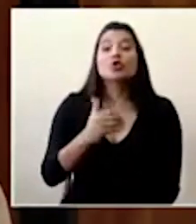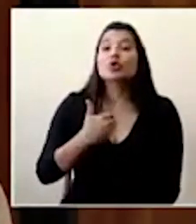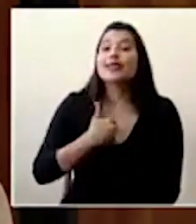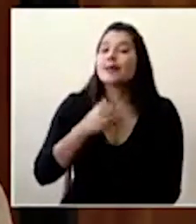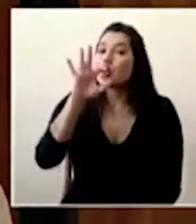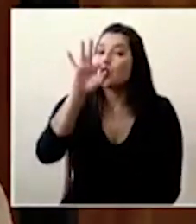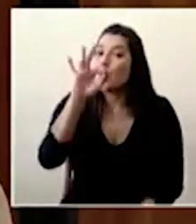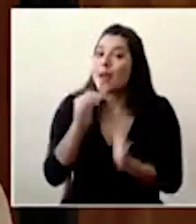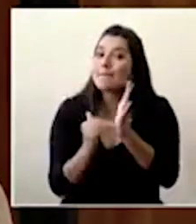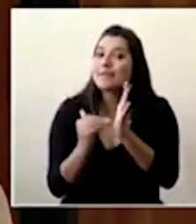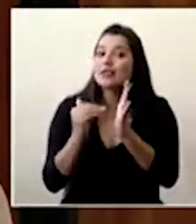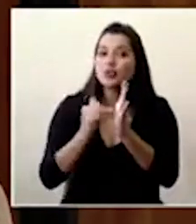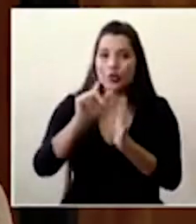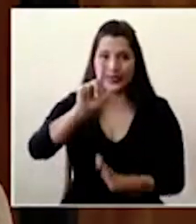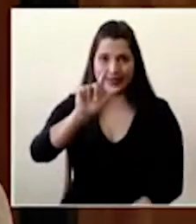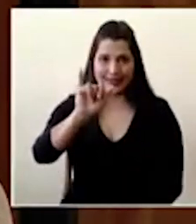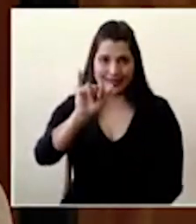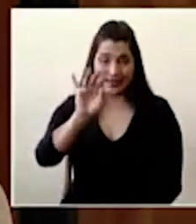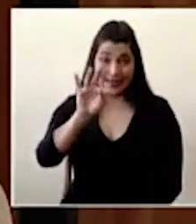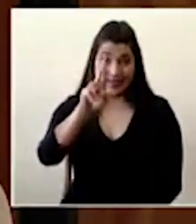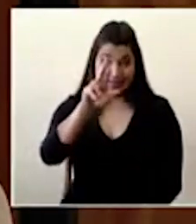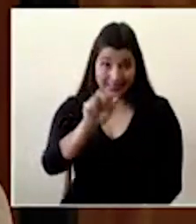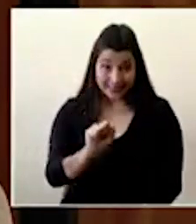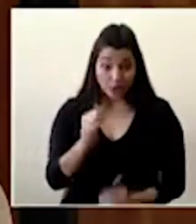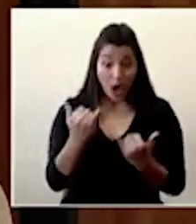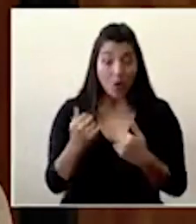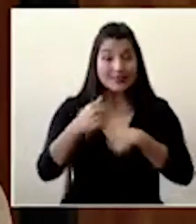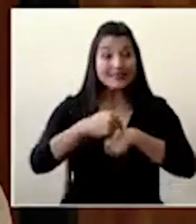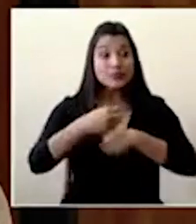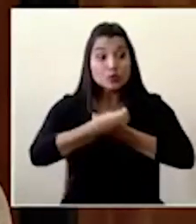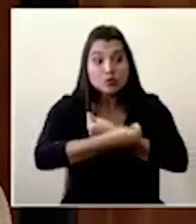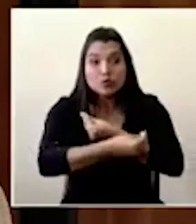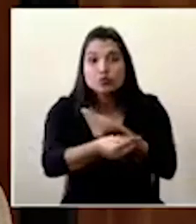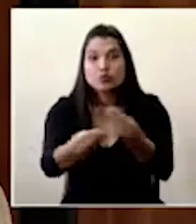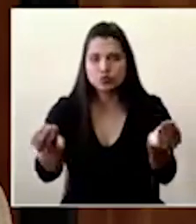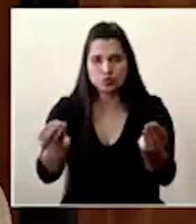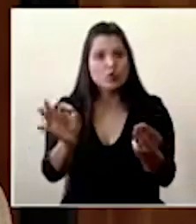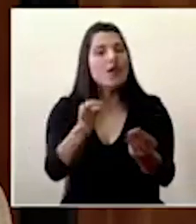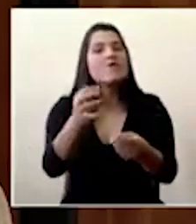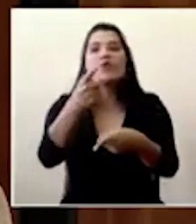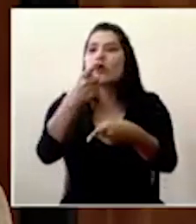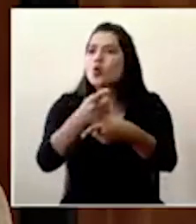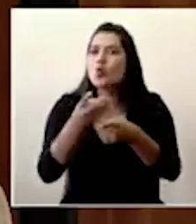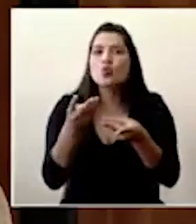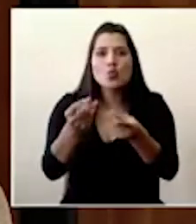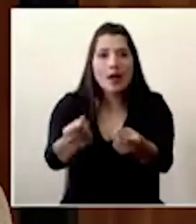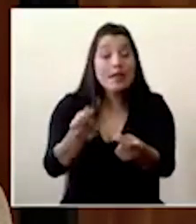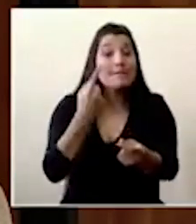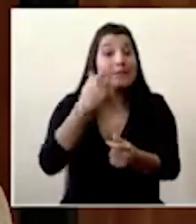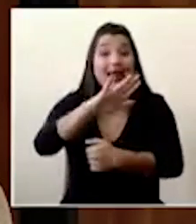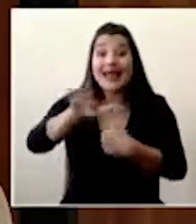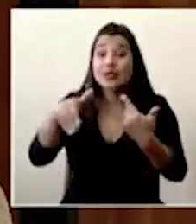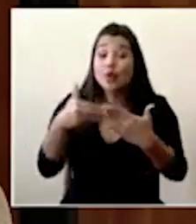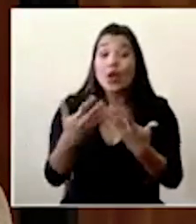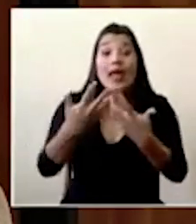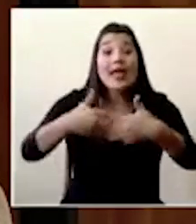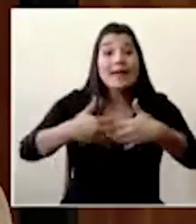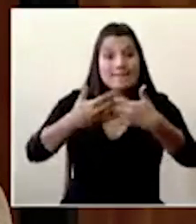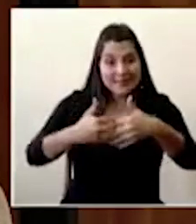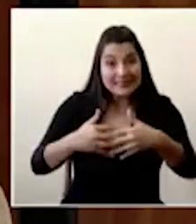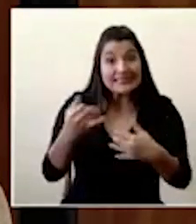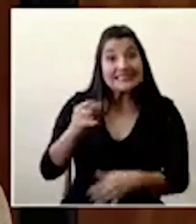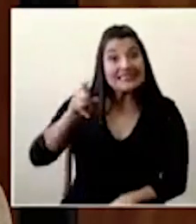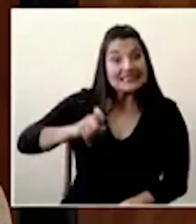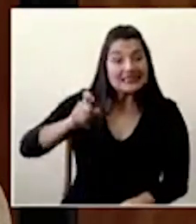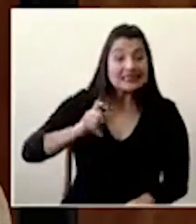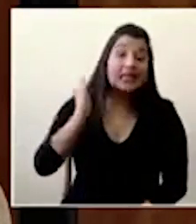nueve millones de litros que estamos distribuyendo en este momento de una manera eficiente y muy rápida para todas las empresas que requieren